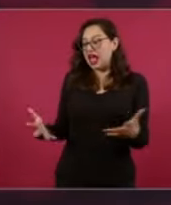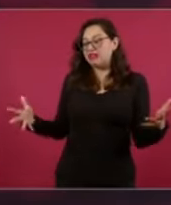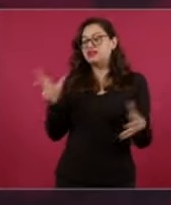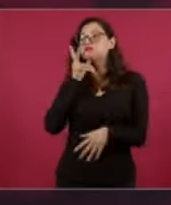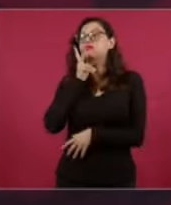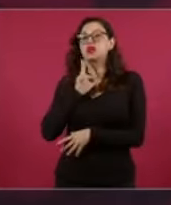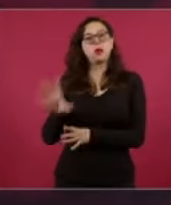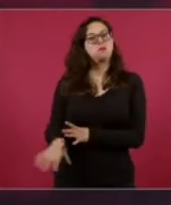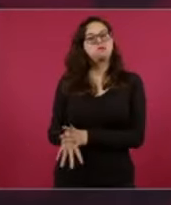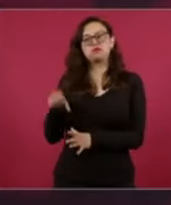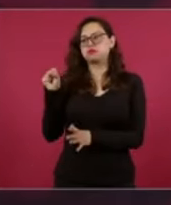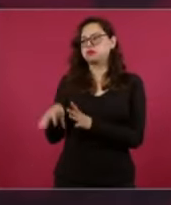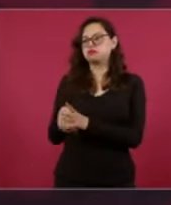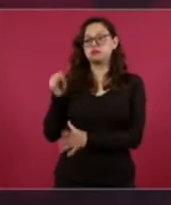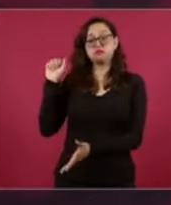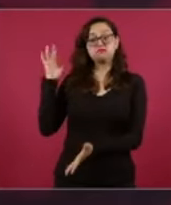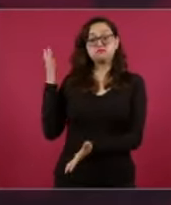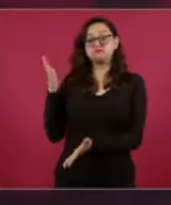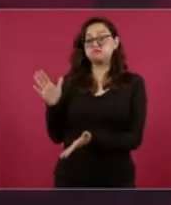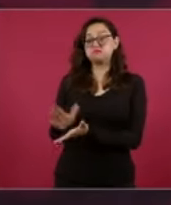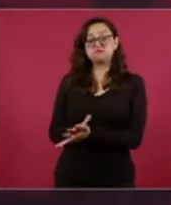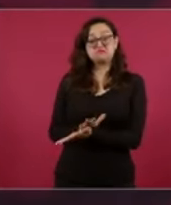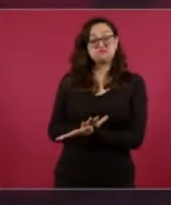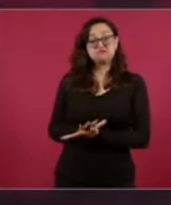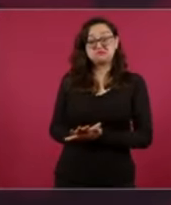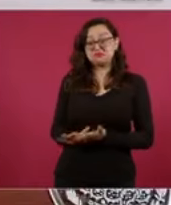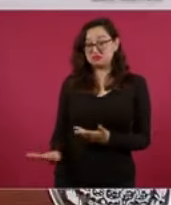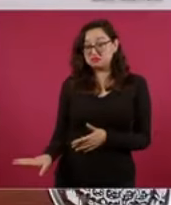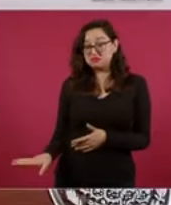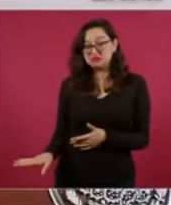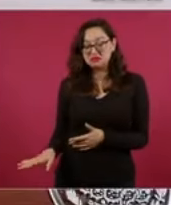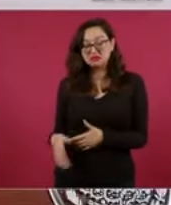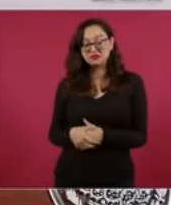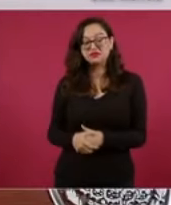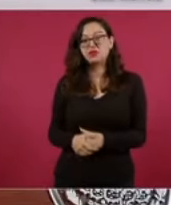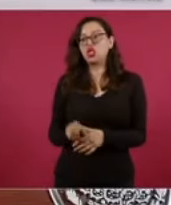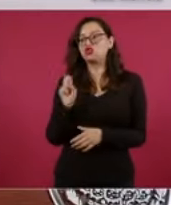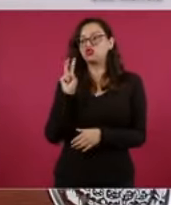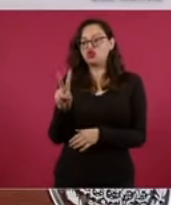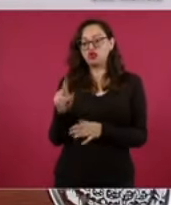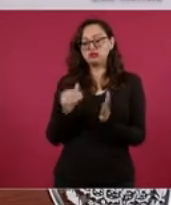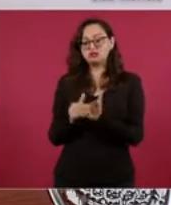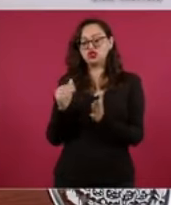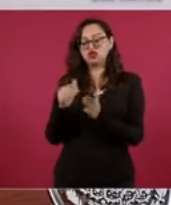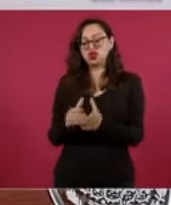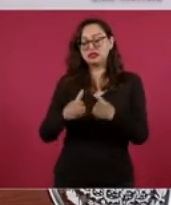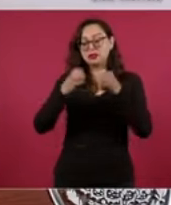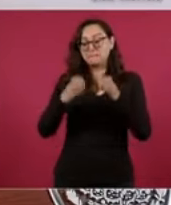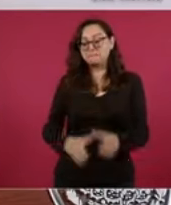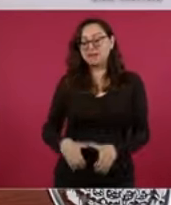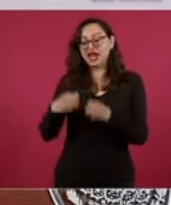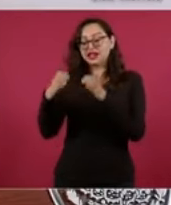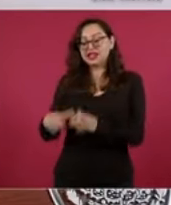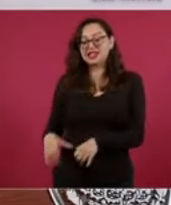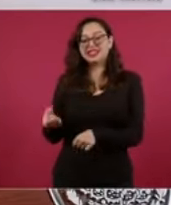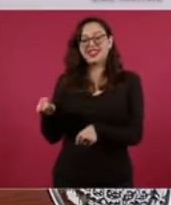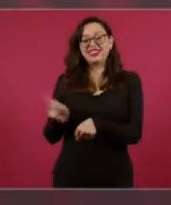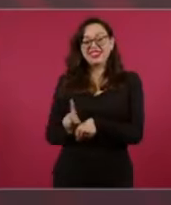mundo. Se extraían más de dos millones de barriles diarios